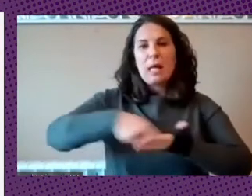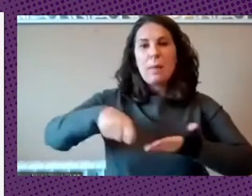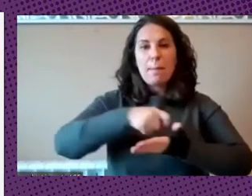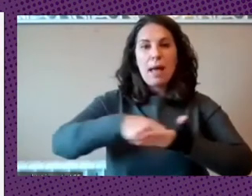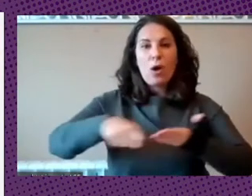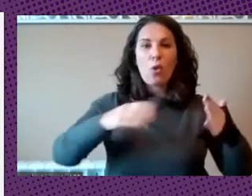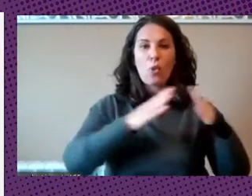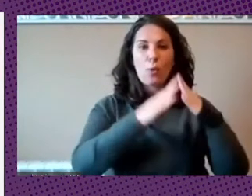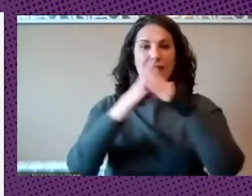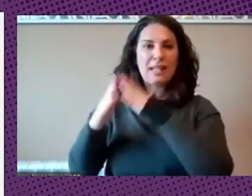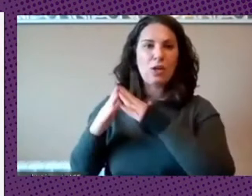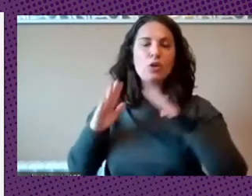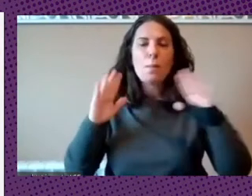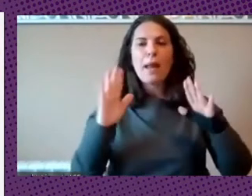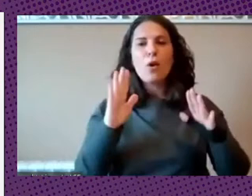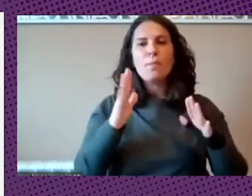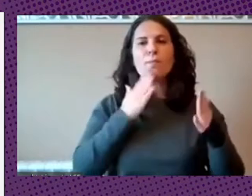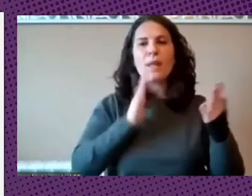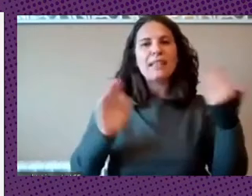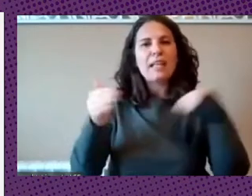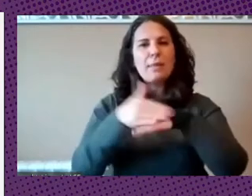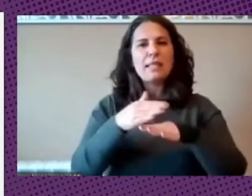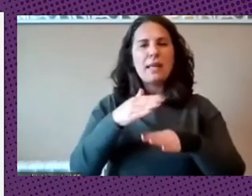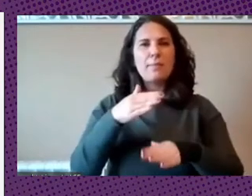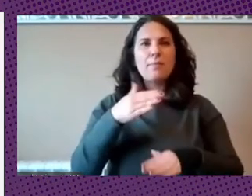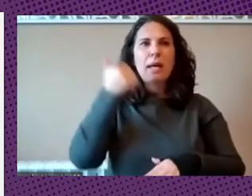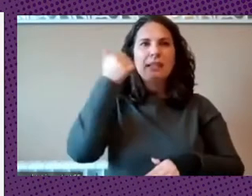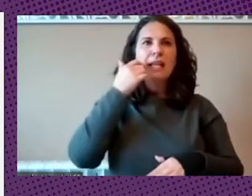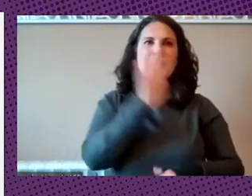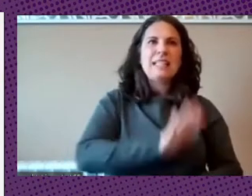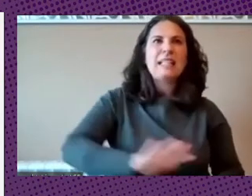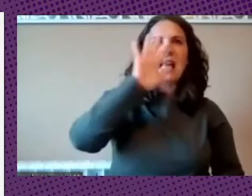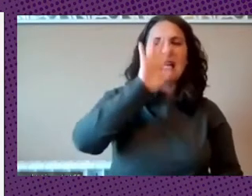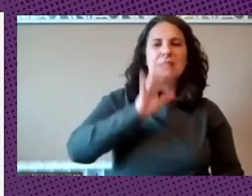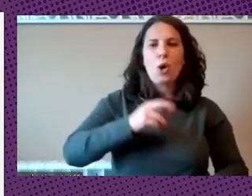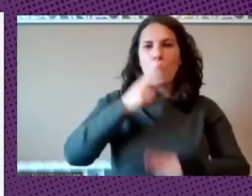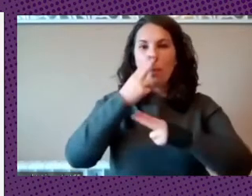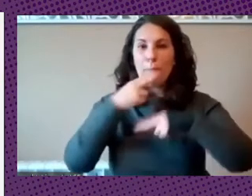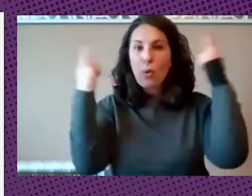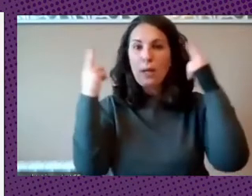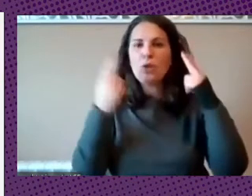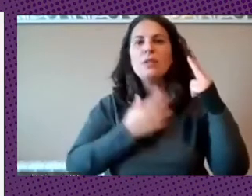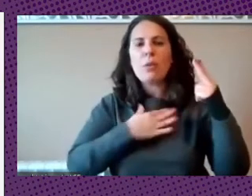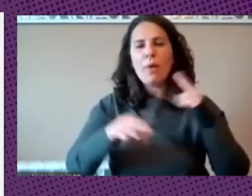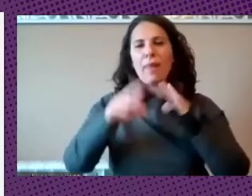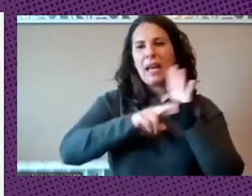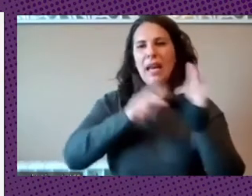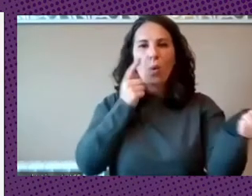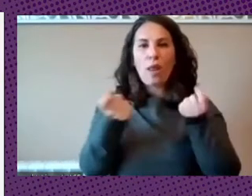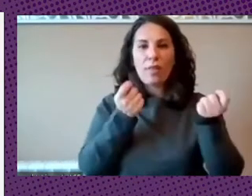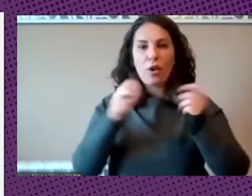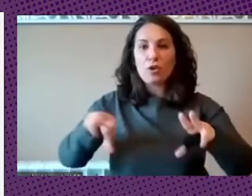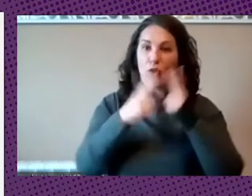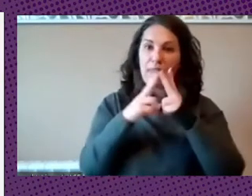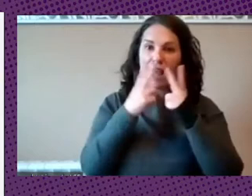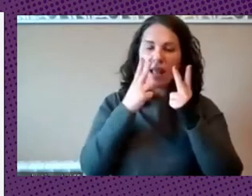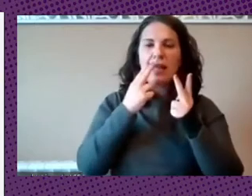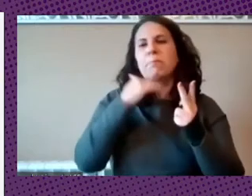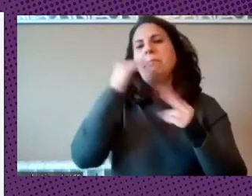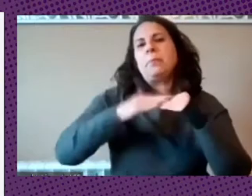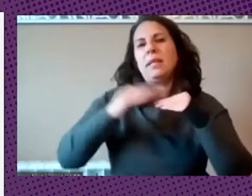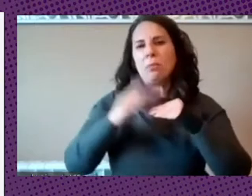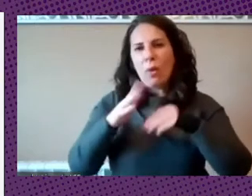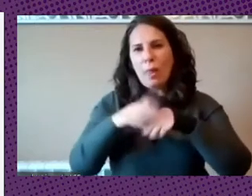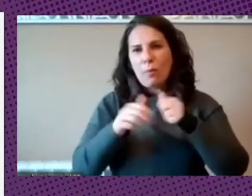con entes centrales estatales públicos que puedan tener regulación social y mínimamente democrática aquí